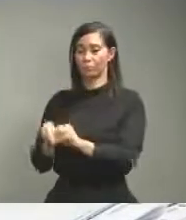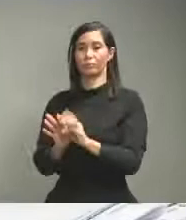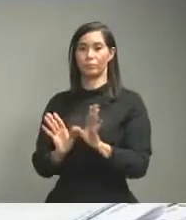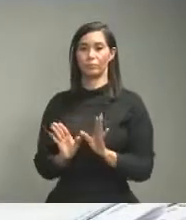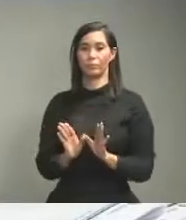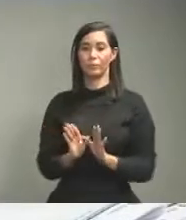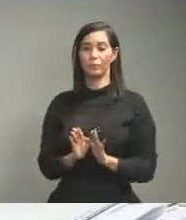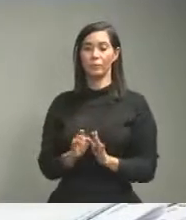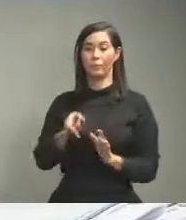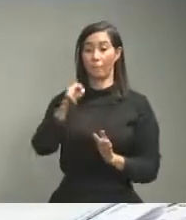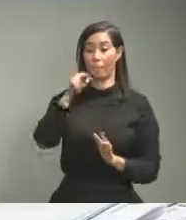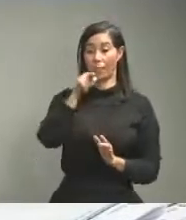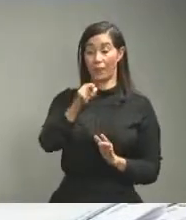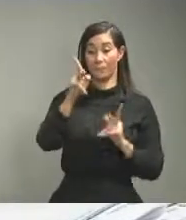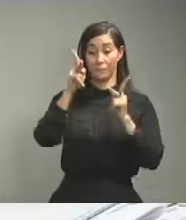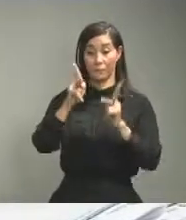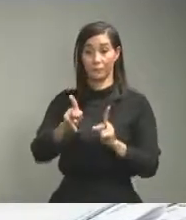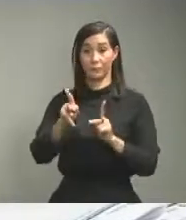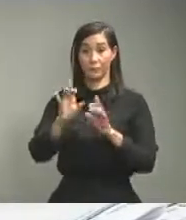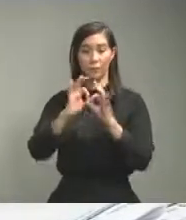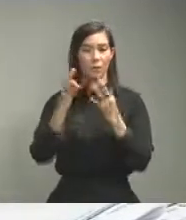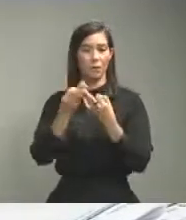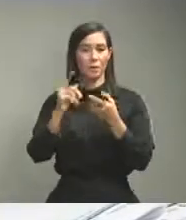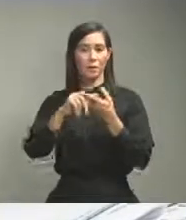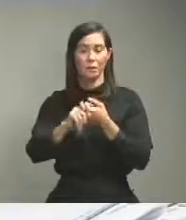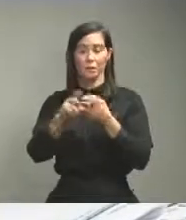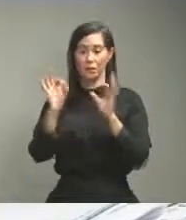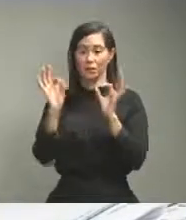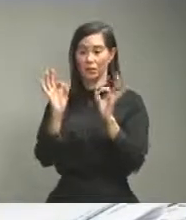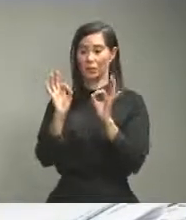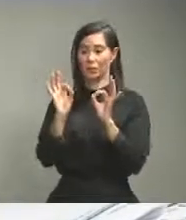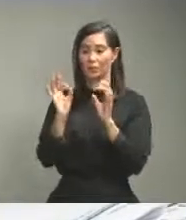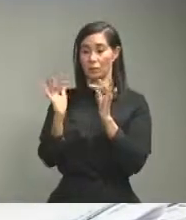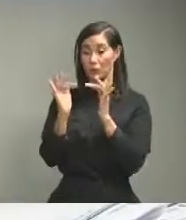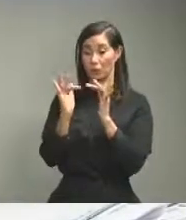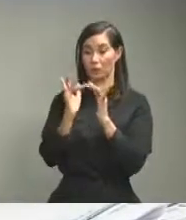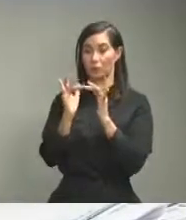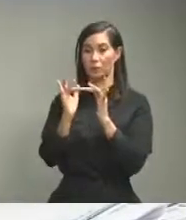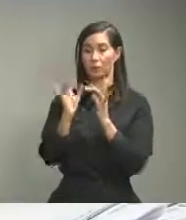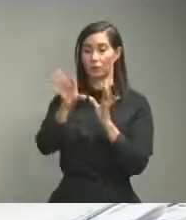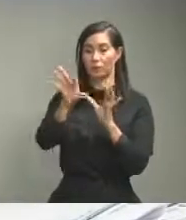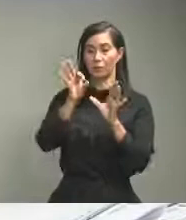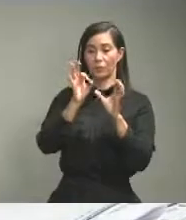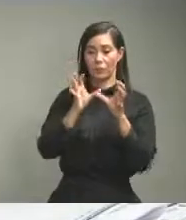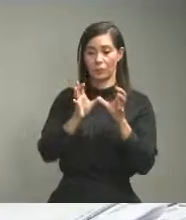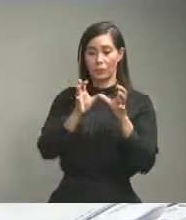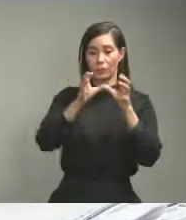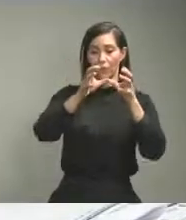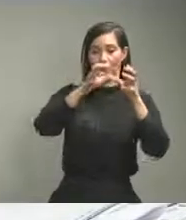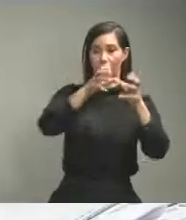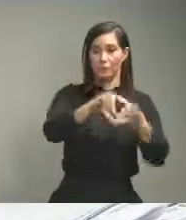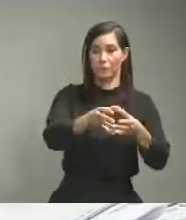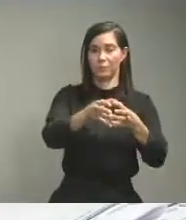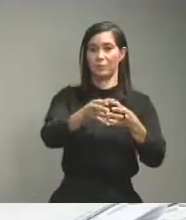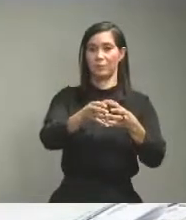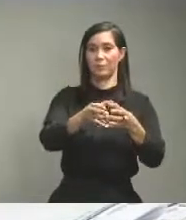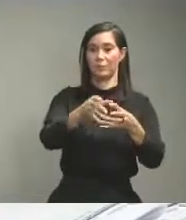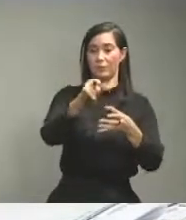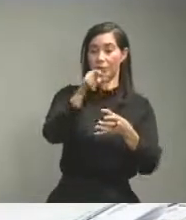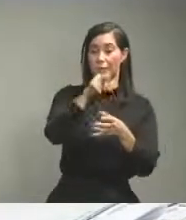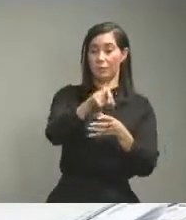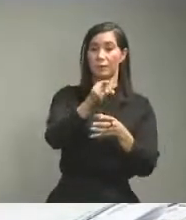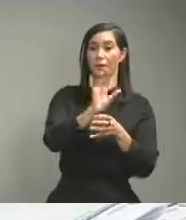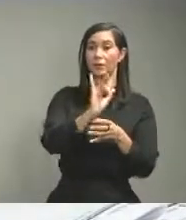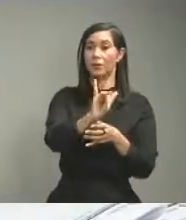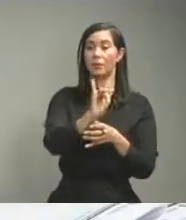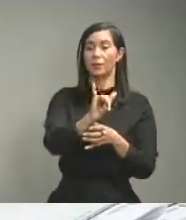los contactos los estamos aislando en diferentes centros que como ustedes vieron desde hace más de un